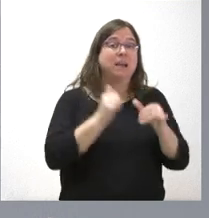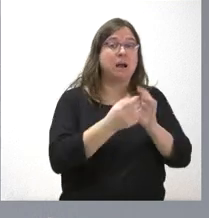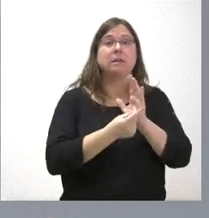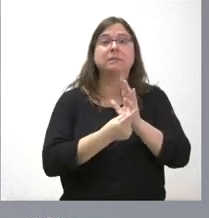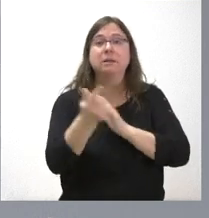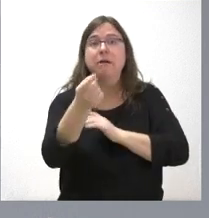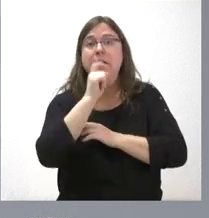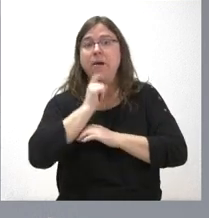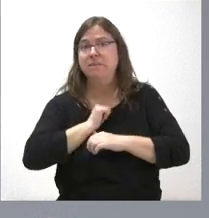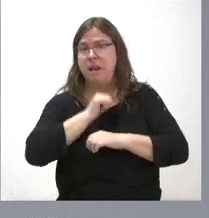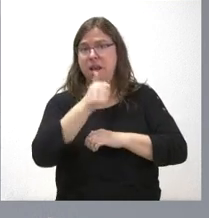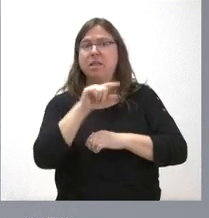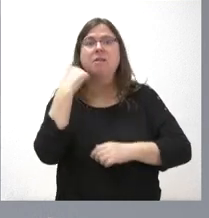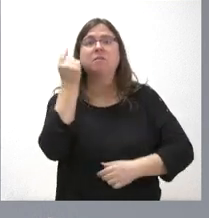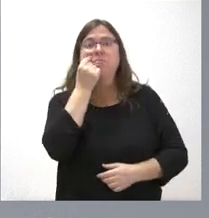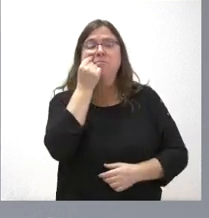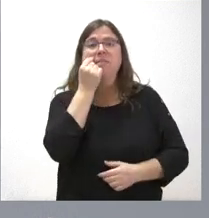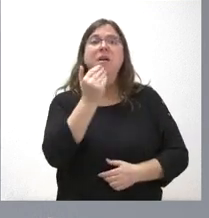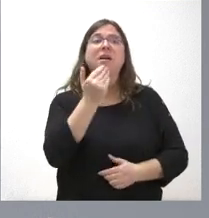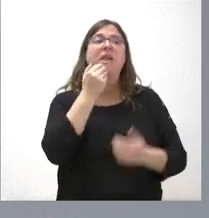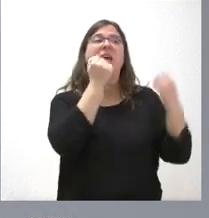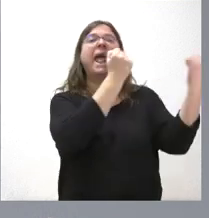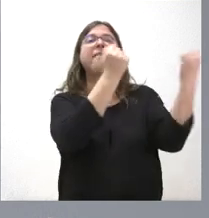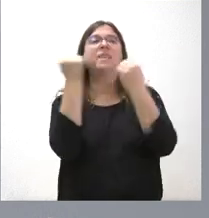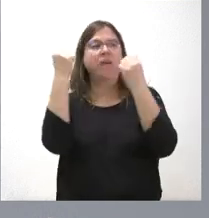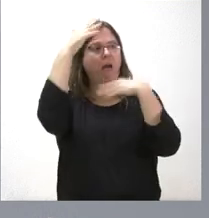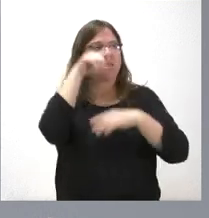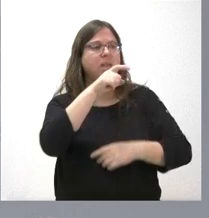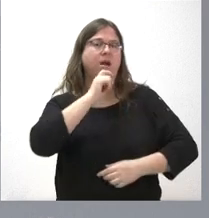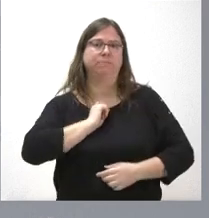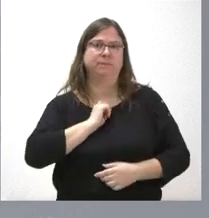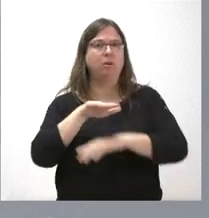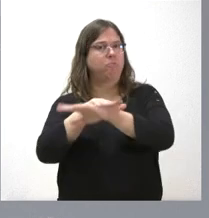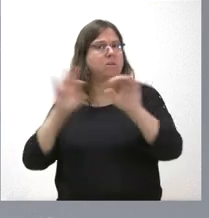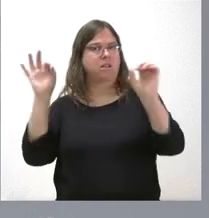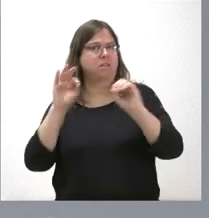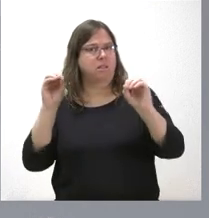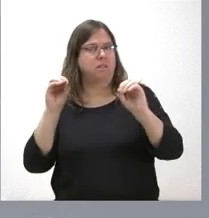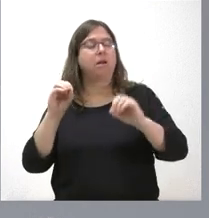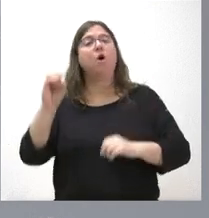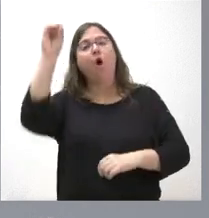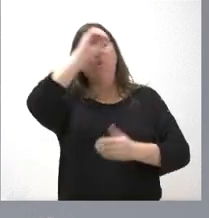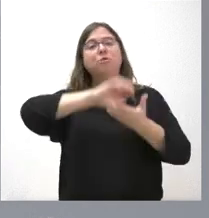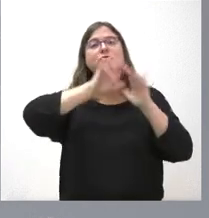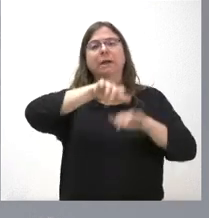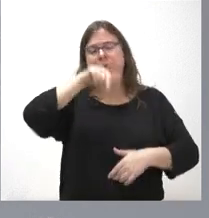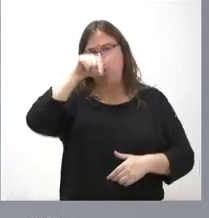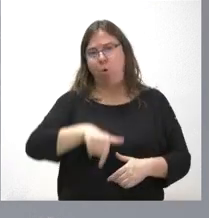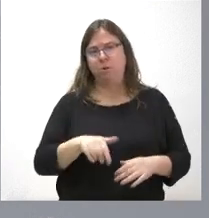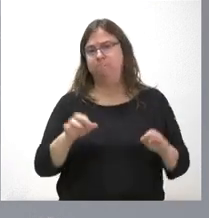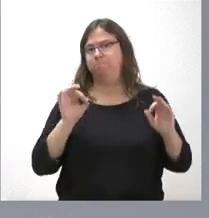hemos enterado por las entidades que los atienden. Entonces, la postura de Castilla y León hoy era desde luego